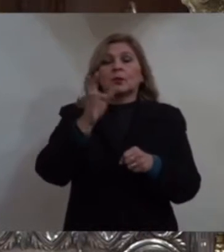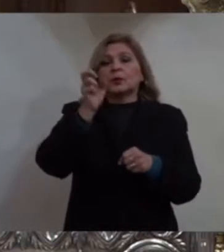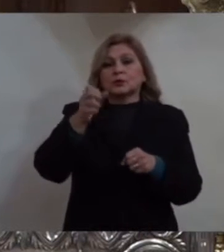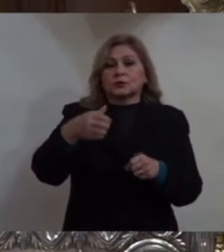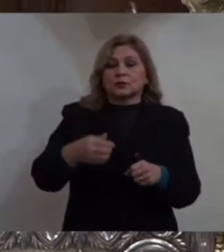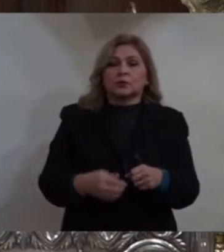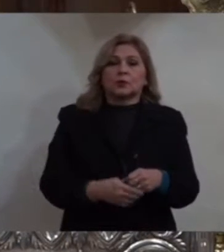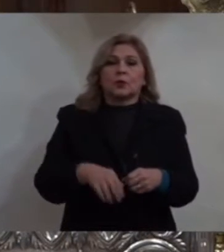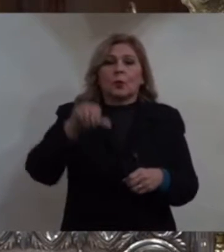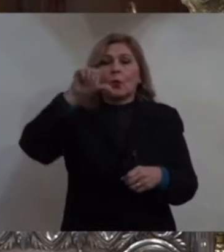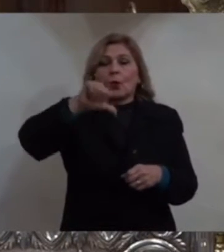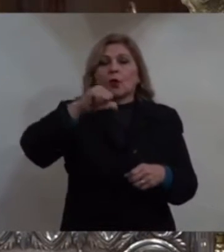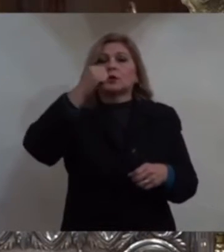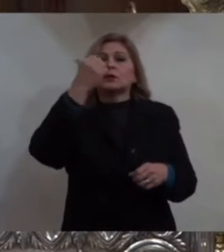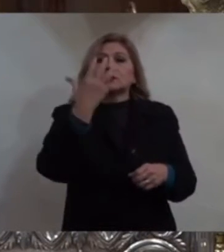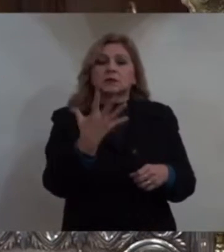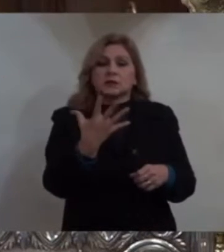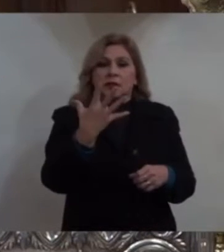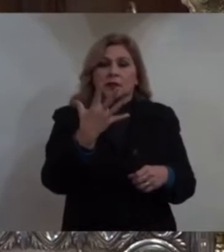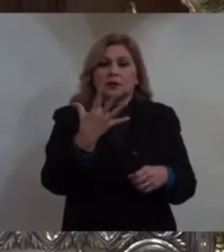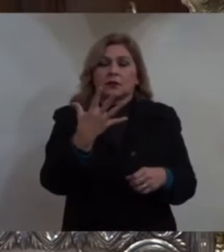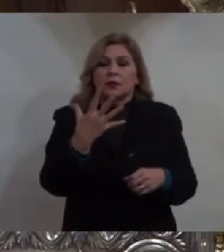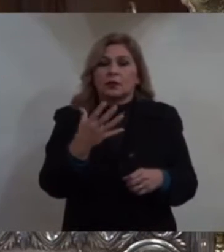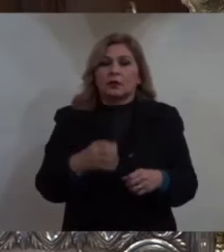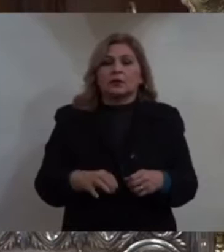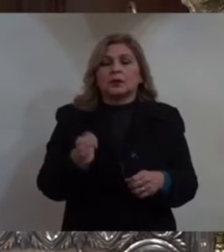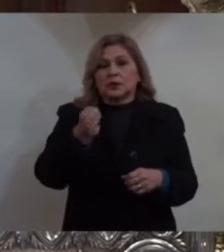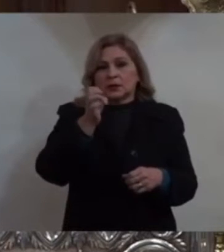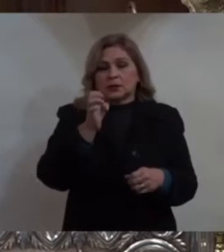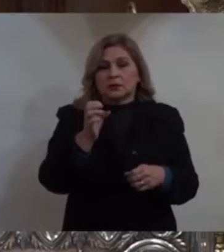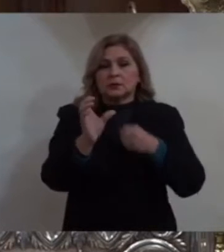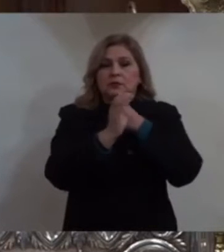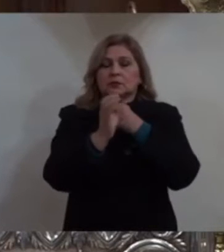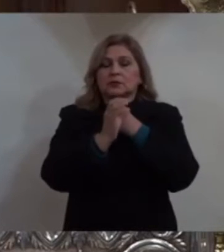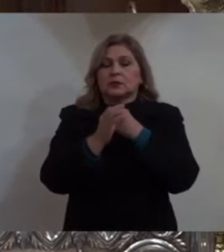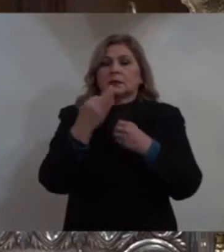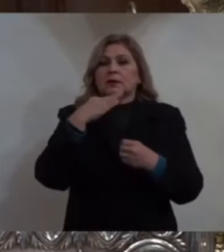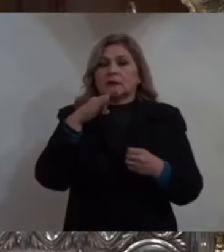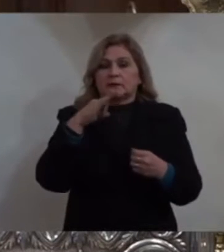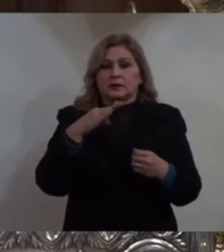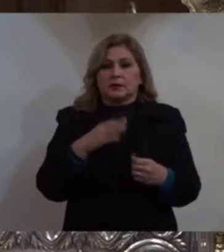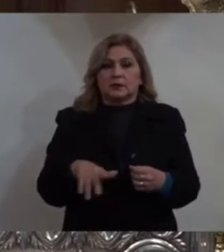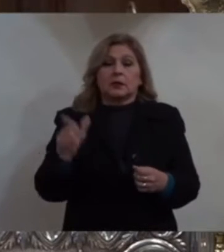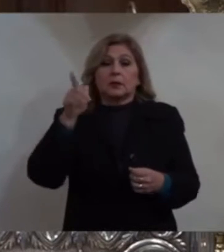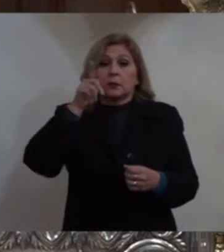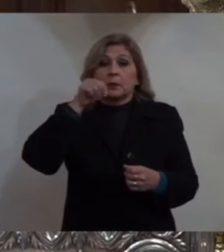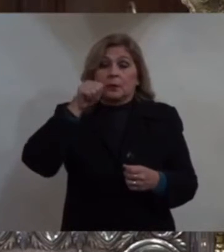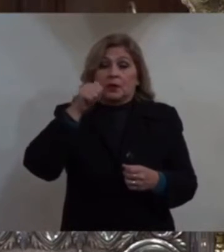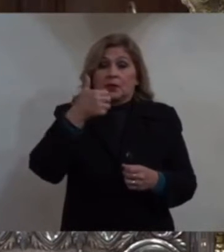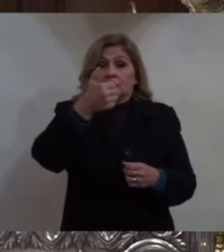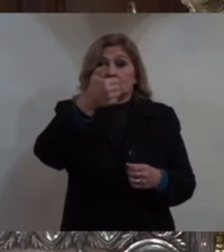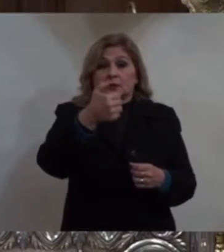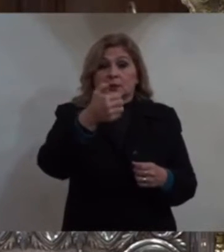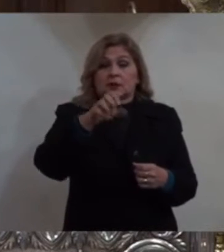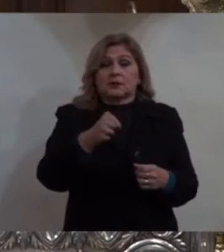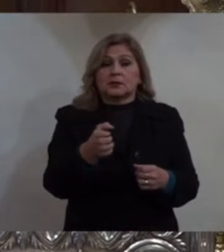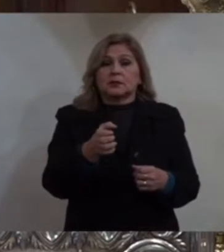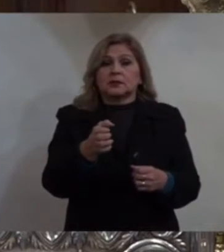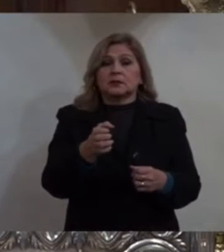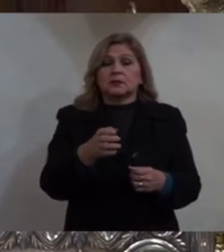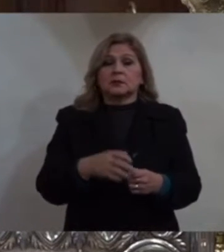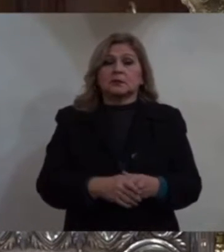litúrgicamente la celebración. Mañana, 6 de enero,